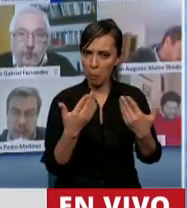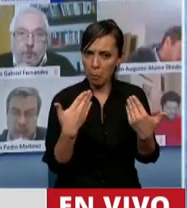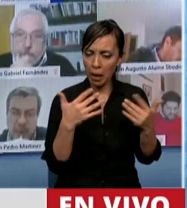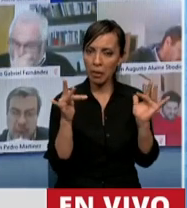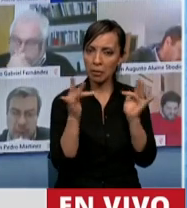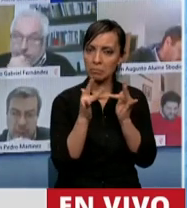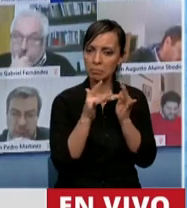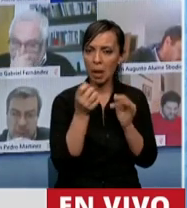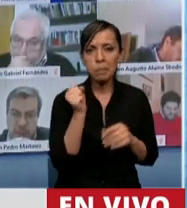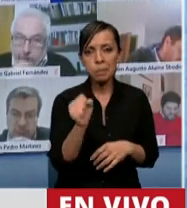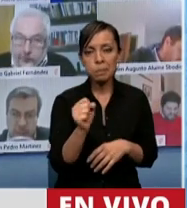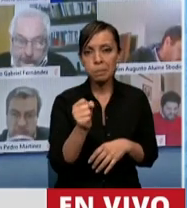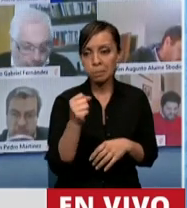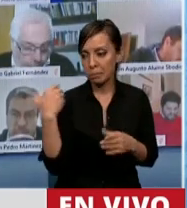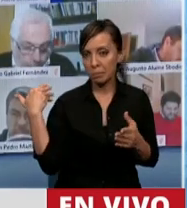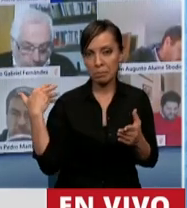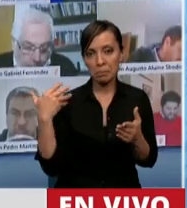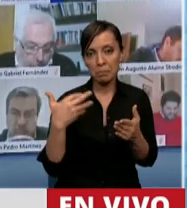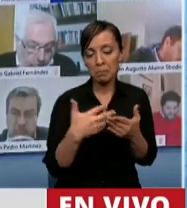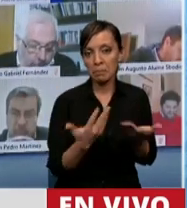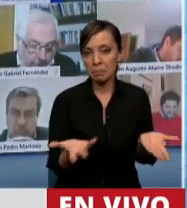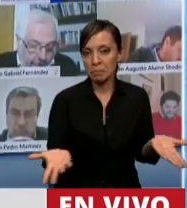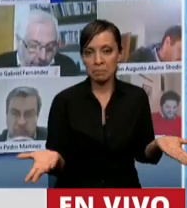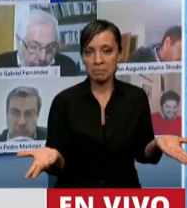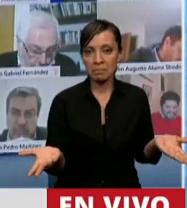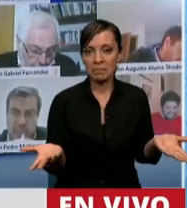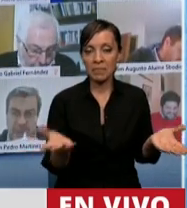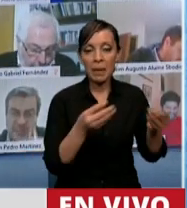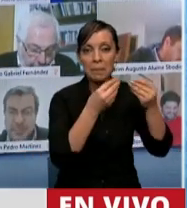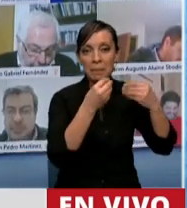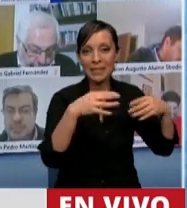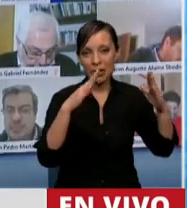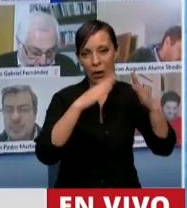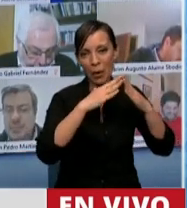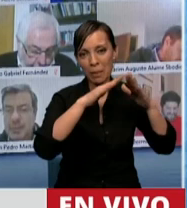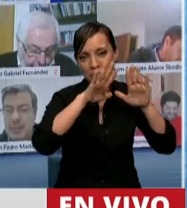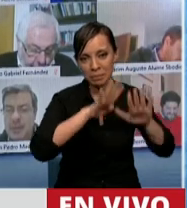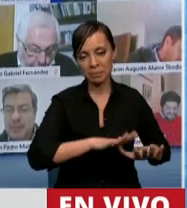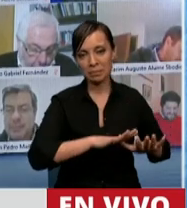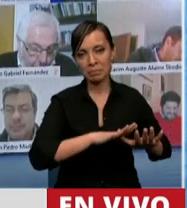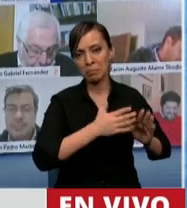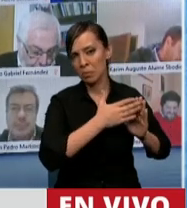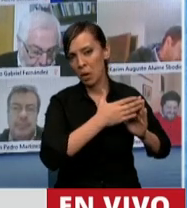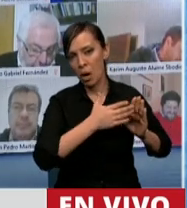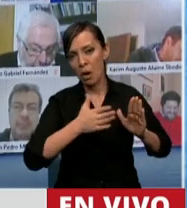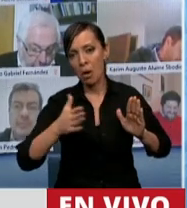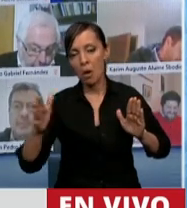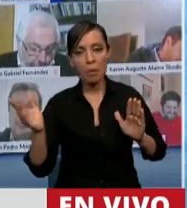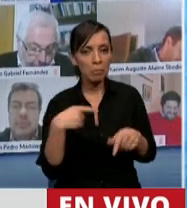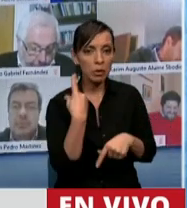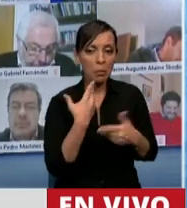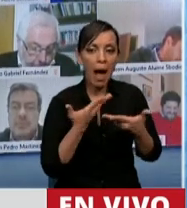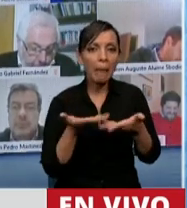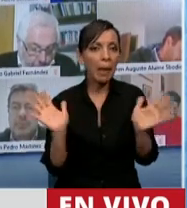Lo hemos hecho en todo este tiempo. Desde que arrancó la pandemia tuvimos una enorme predisposición